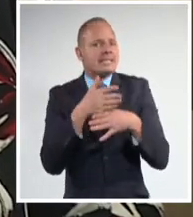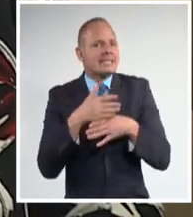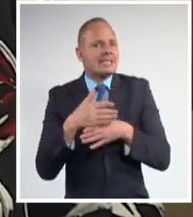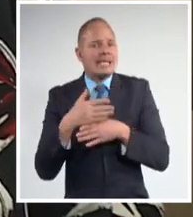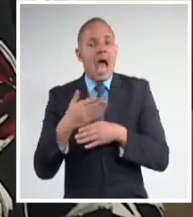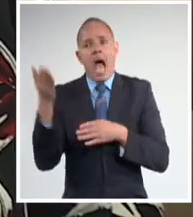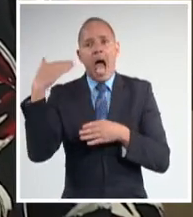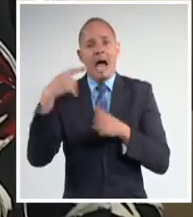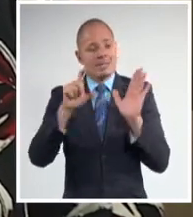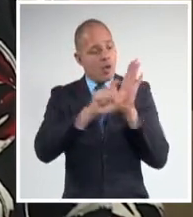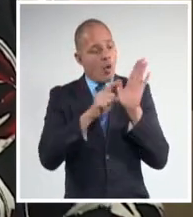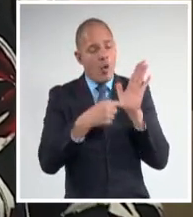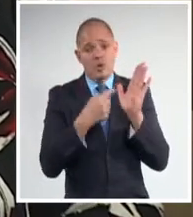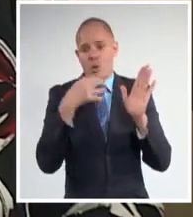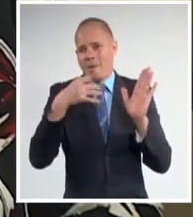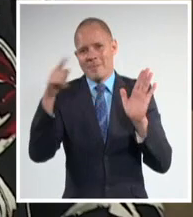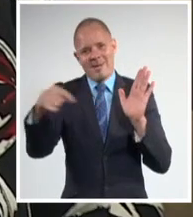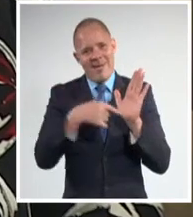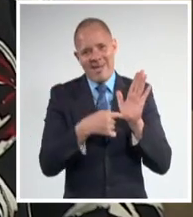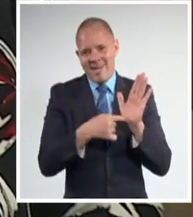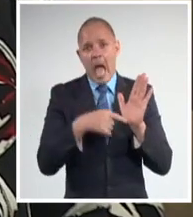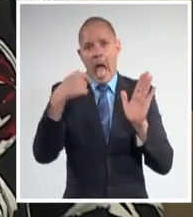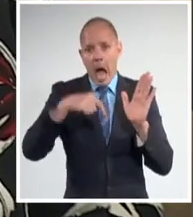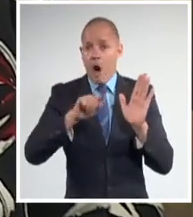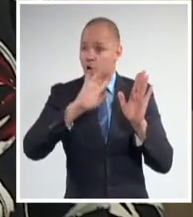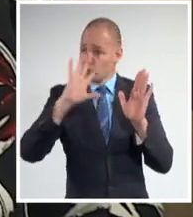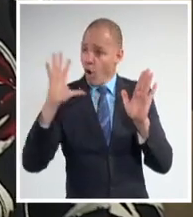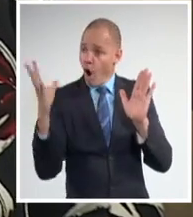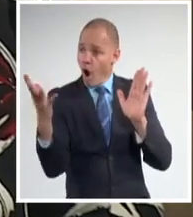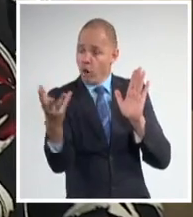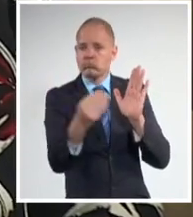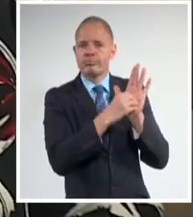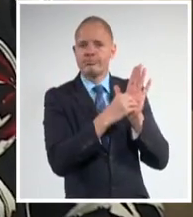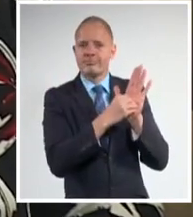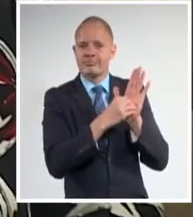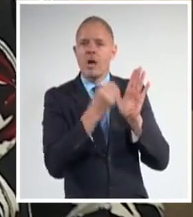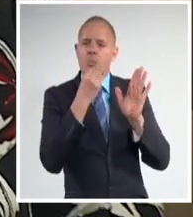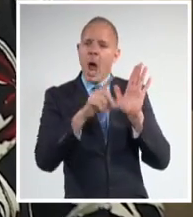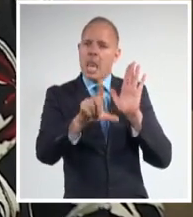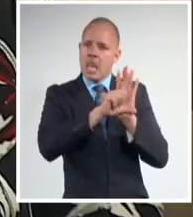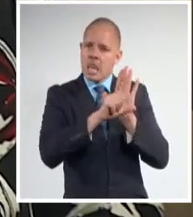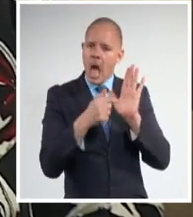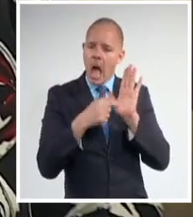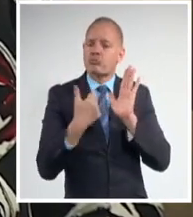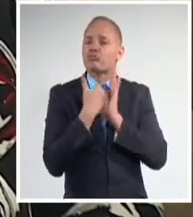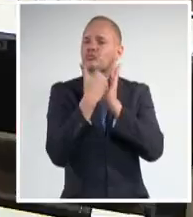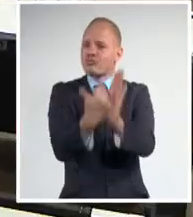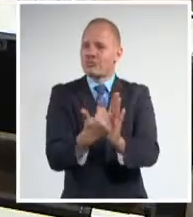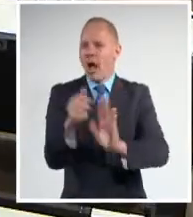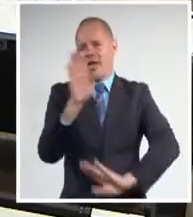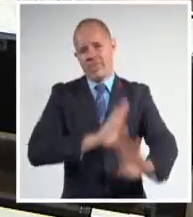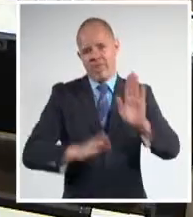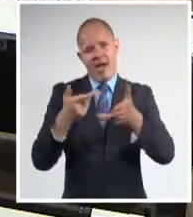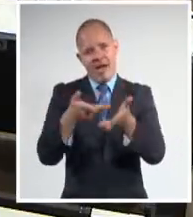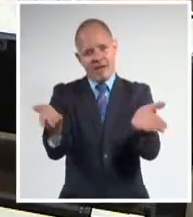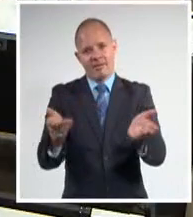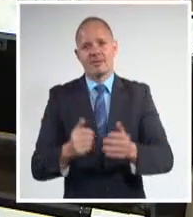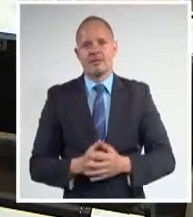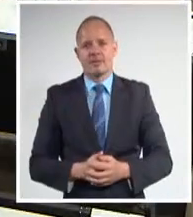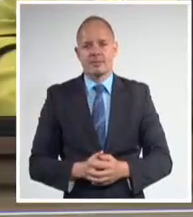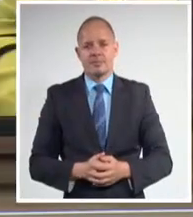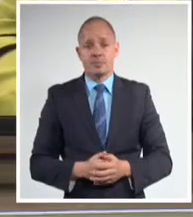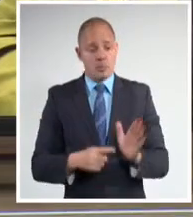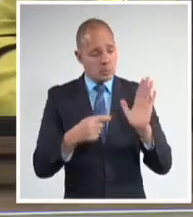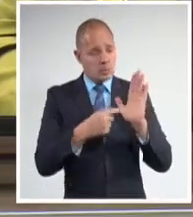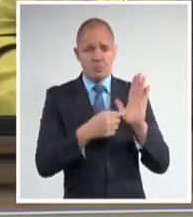suficientemente recogidos dentro de la ley o el amparo legal. El código profundiza